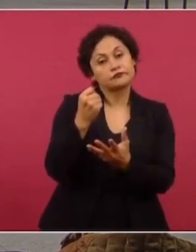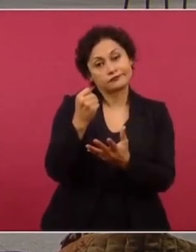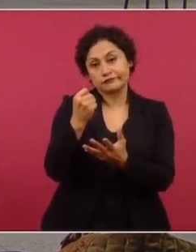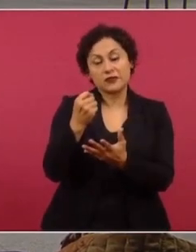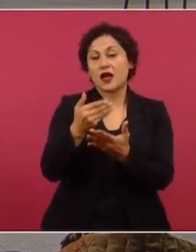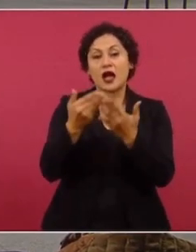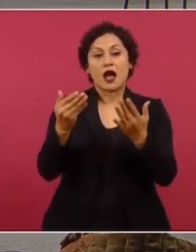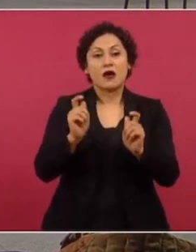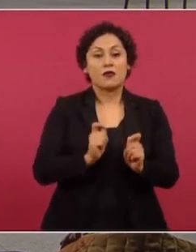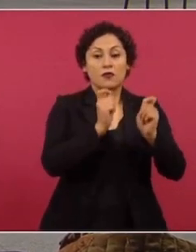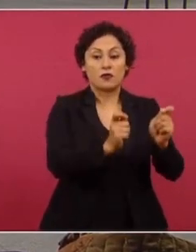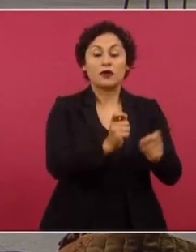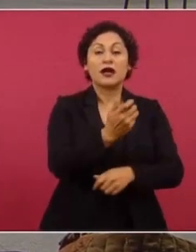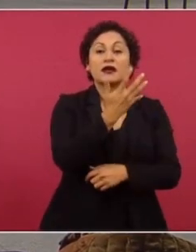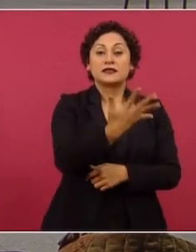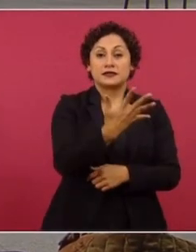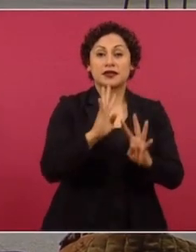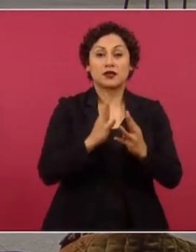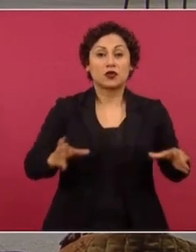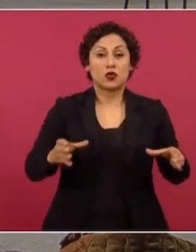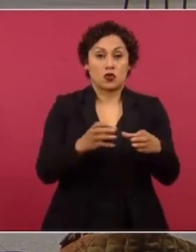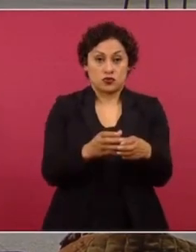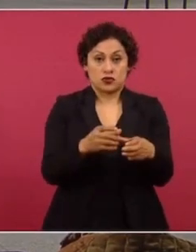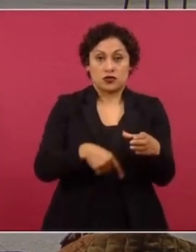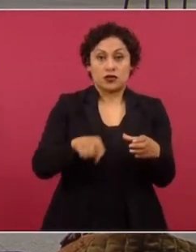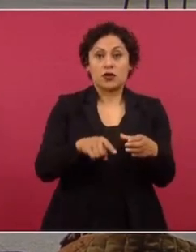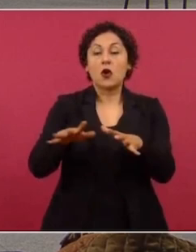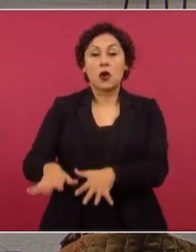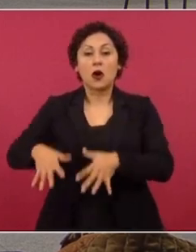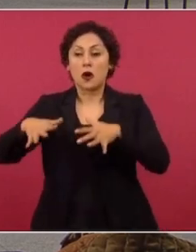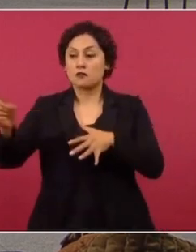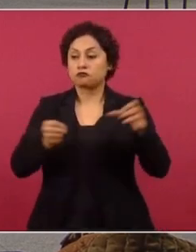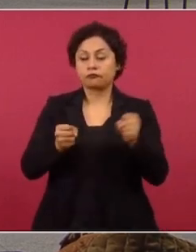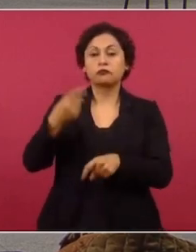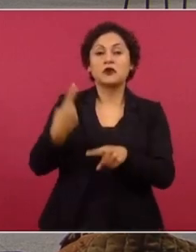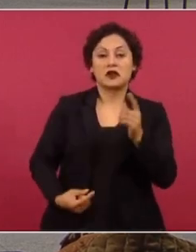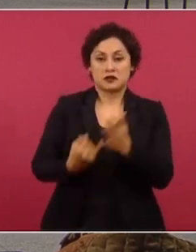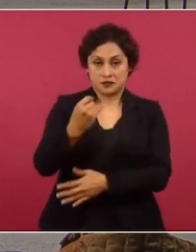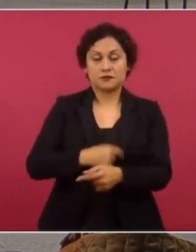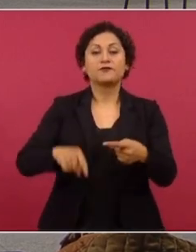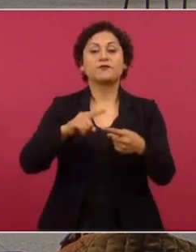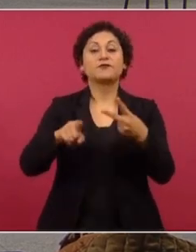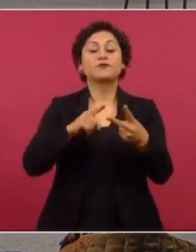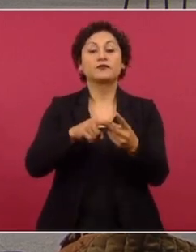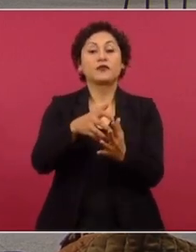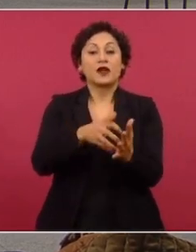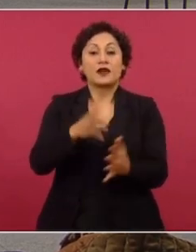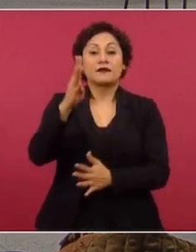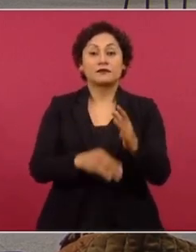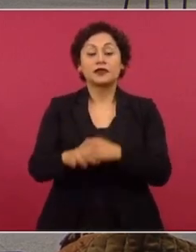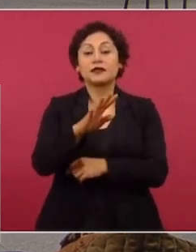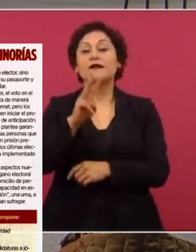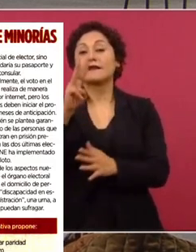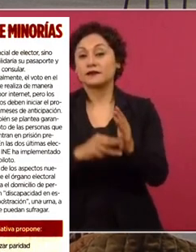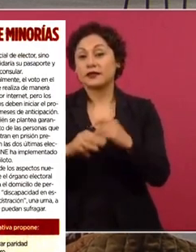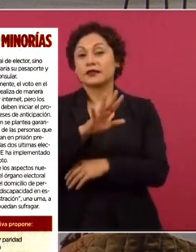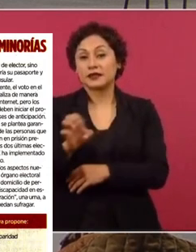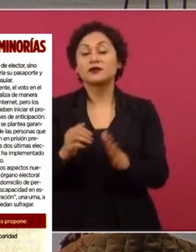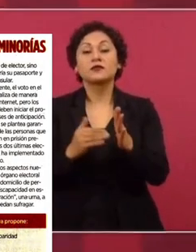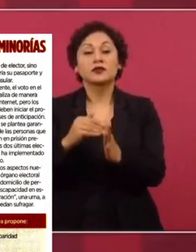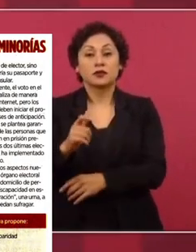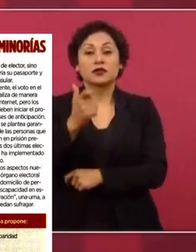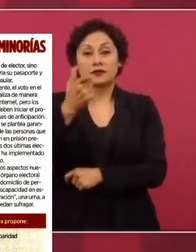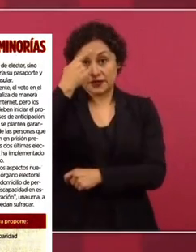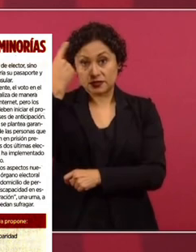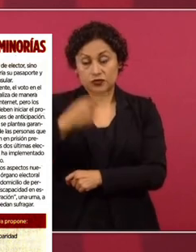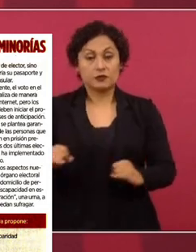facultad a cinco consejeros designados expresamente por el Pleno y hay una reducción de aproximadamente 3.500 millones de pesos en lo que corresponde a la operatividad